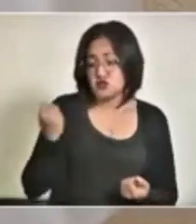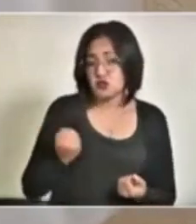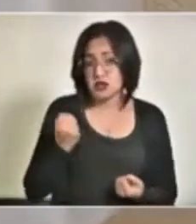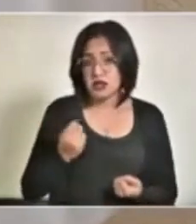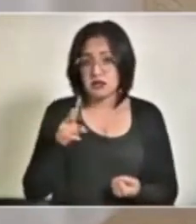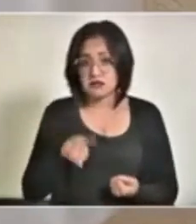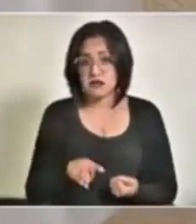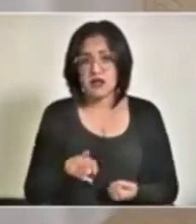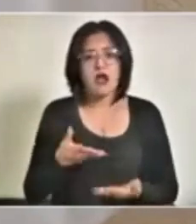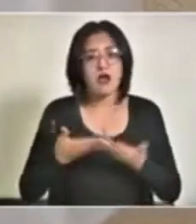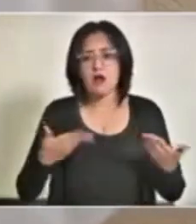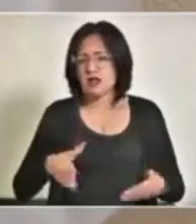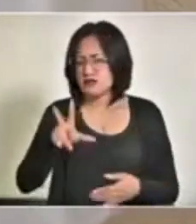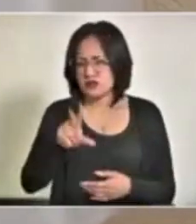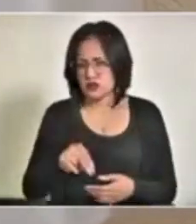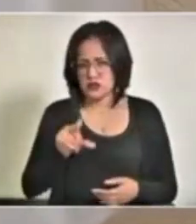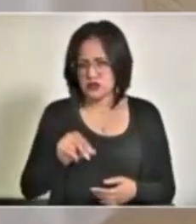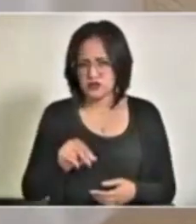No, ahorita.